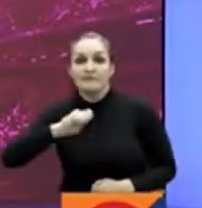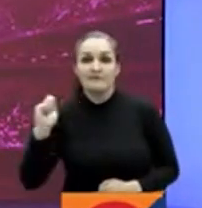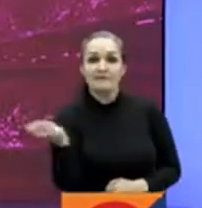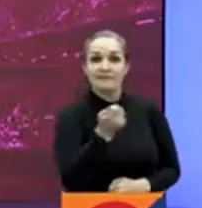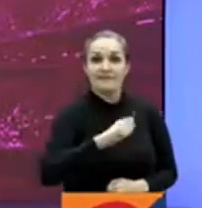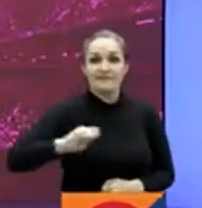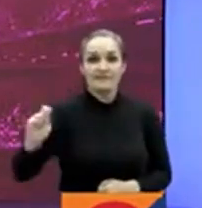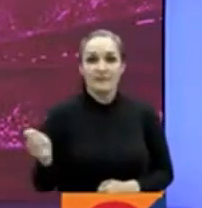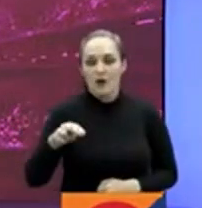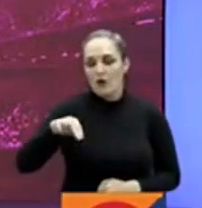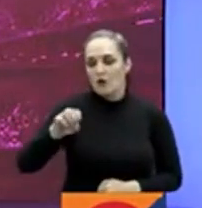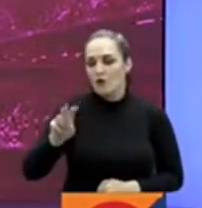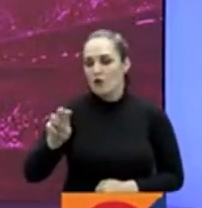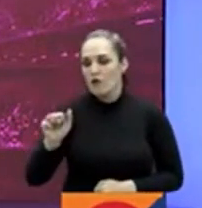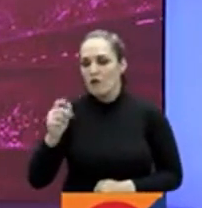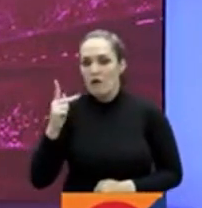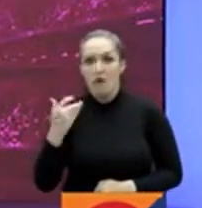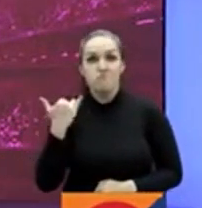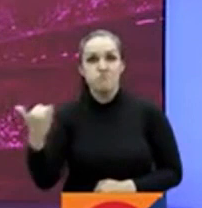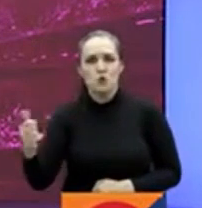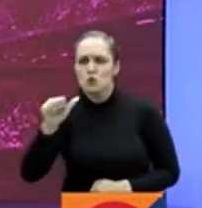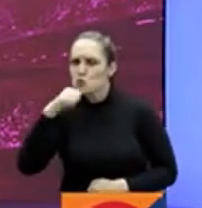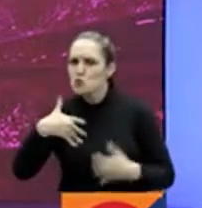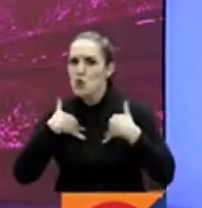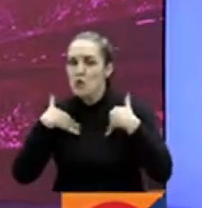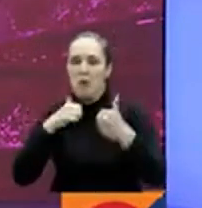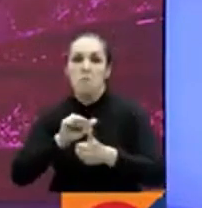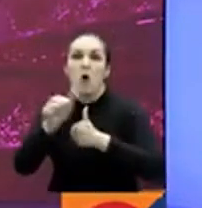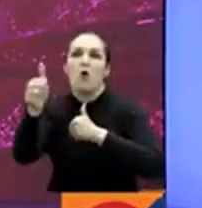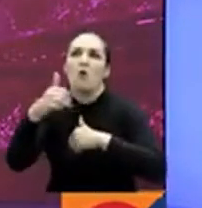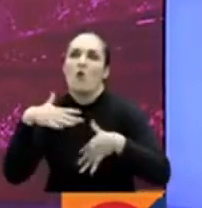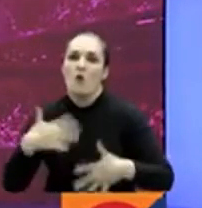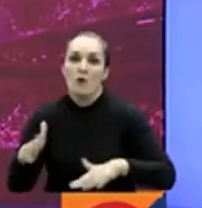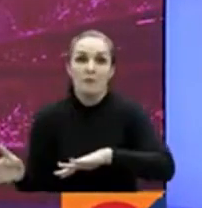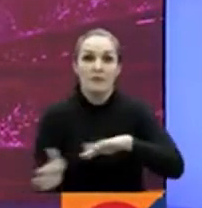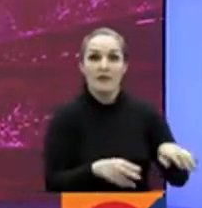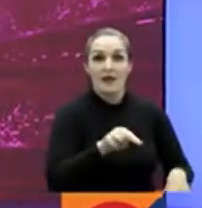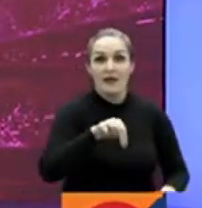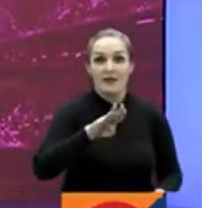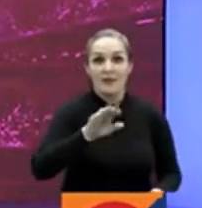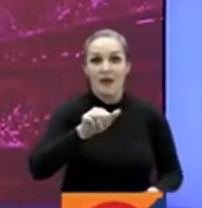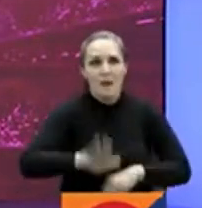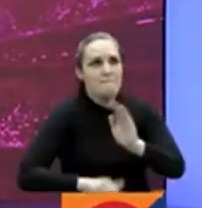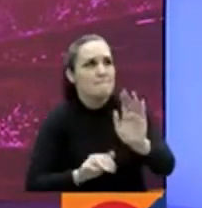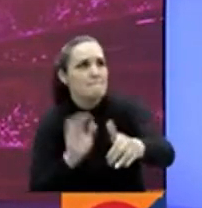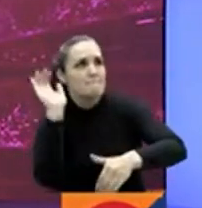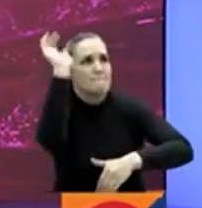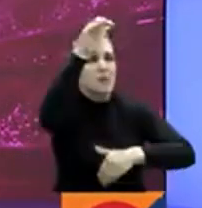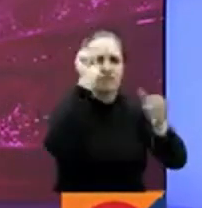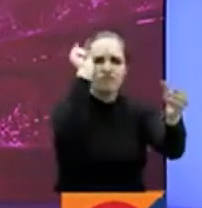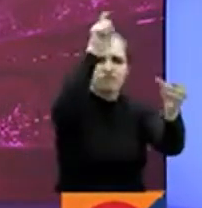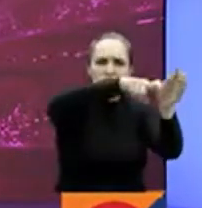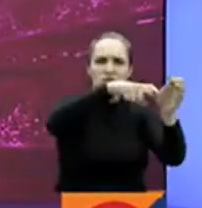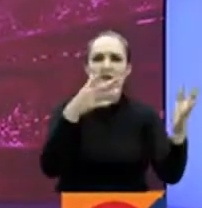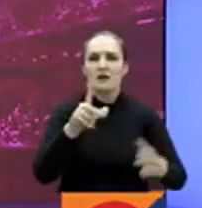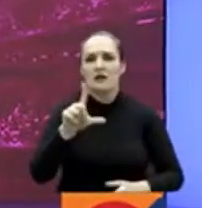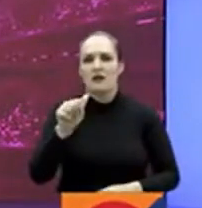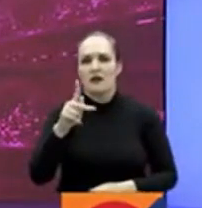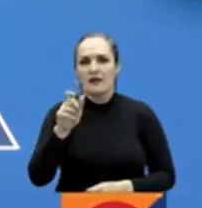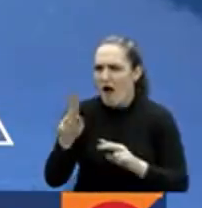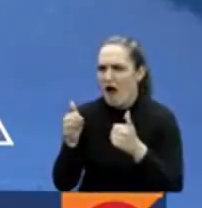avanzar en el primer Gran Slam del año. Y un partidazo se vivió en la NBA por cuenta de los Lakers. Más noticias en nuestro resumen deportivo.